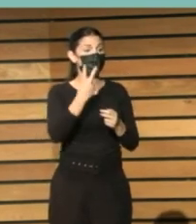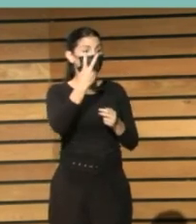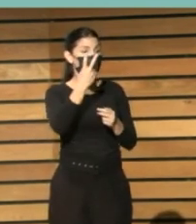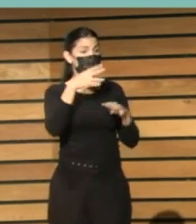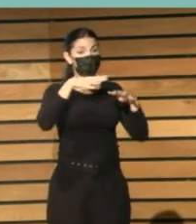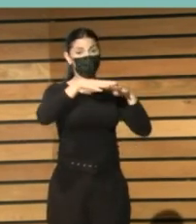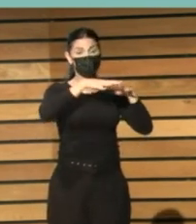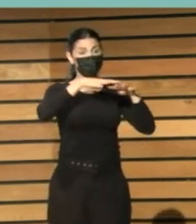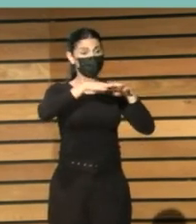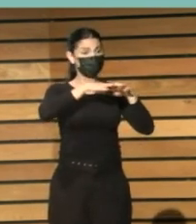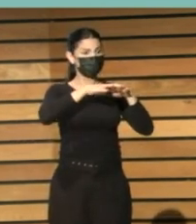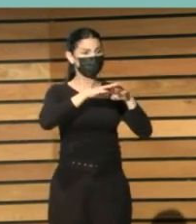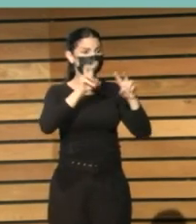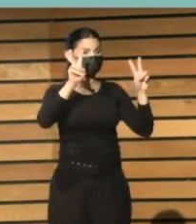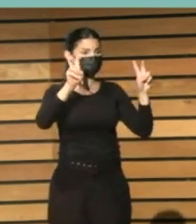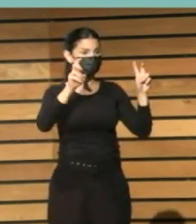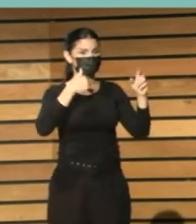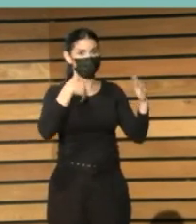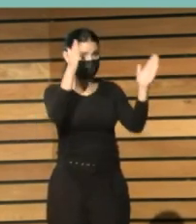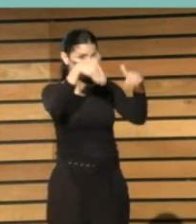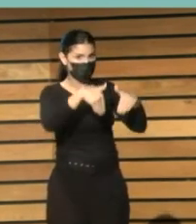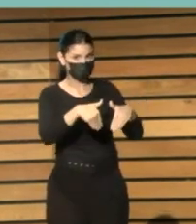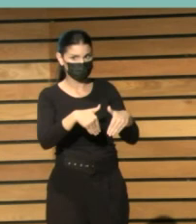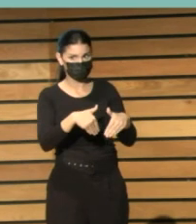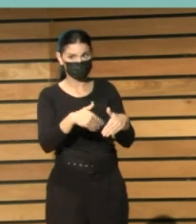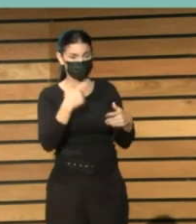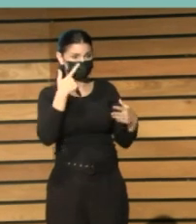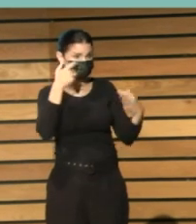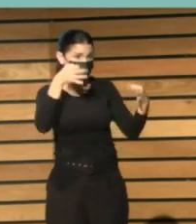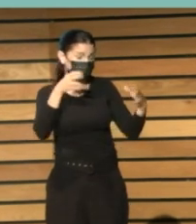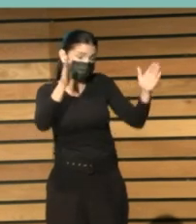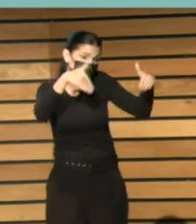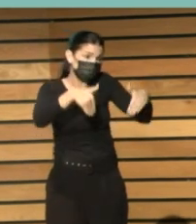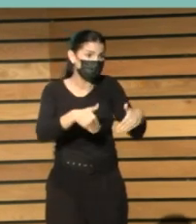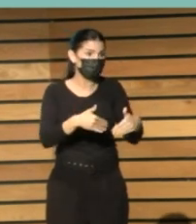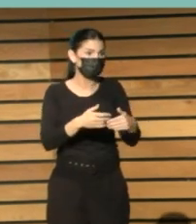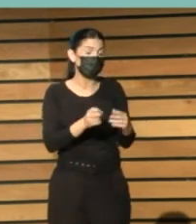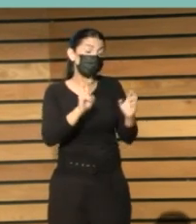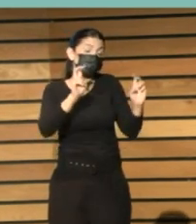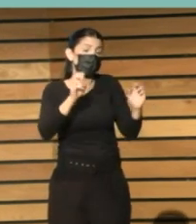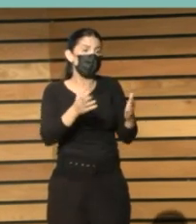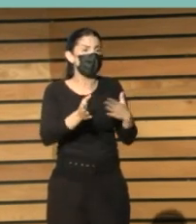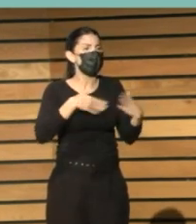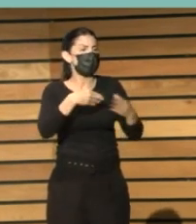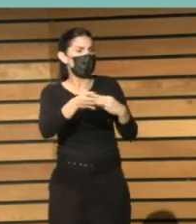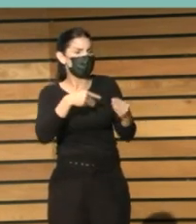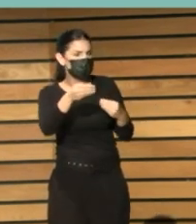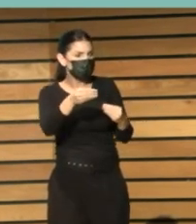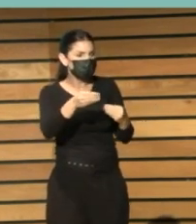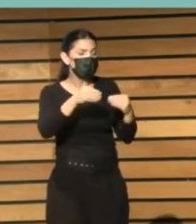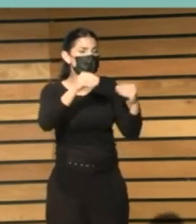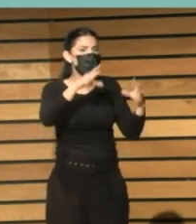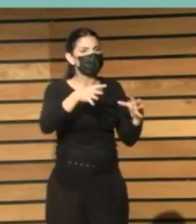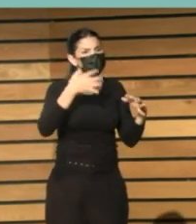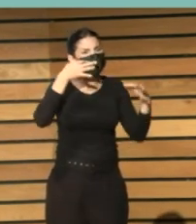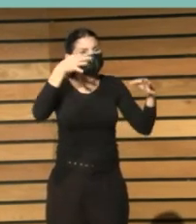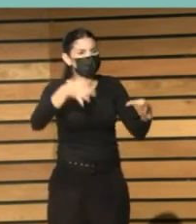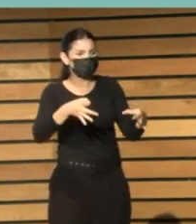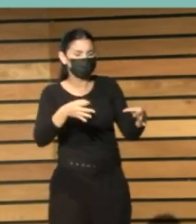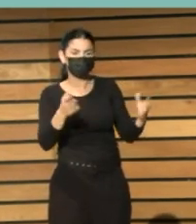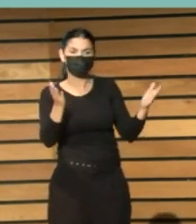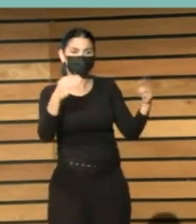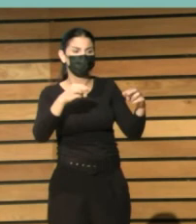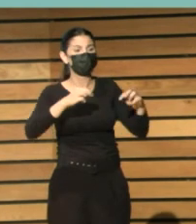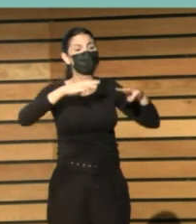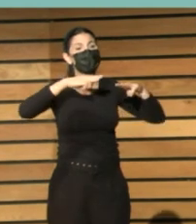para mí inexistentes existen sobre el papel pero no existen como tal que son las